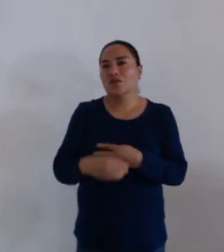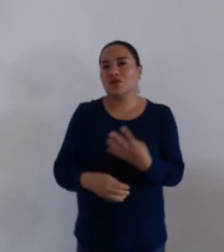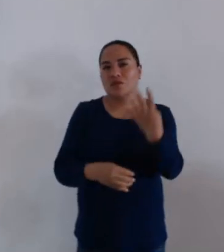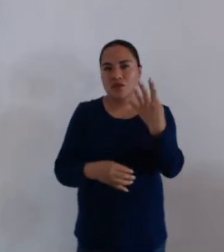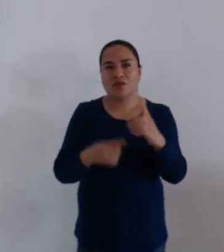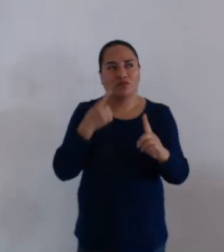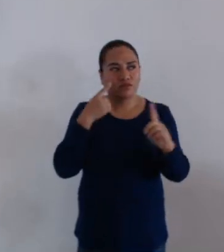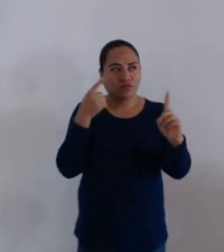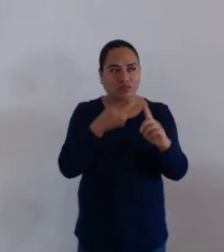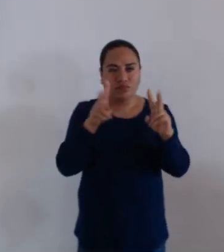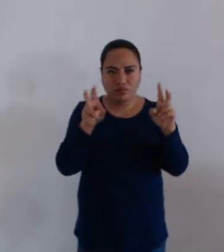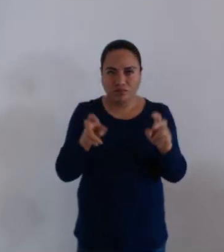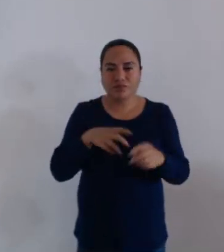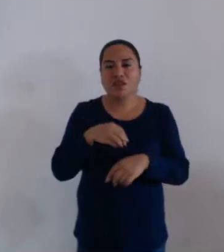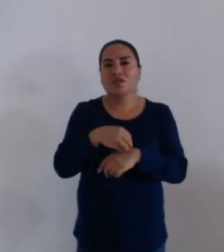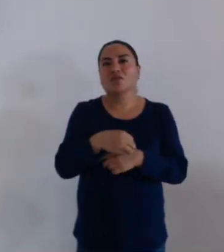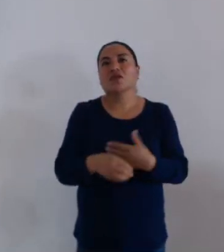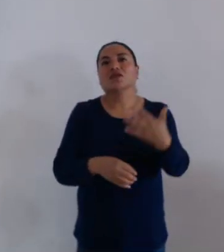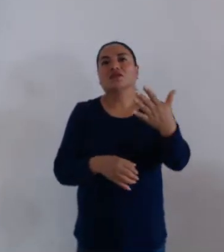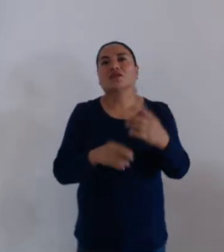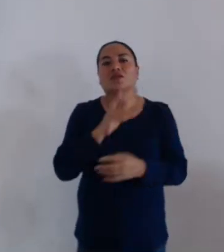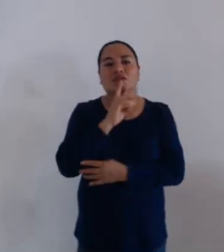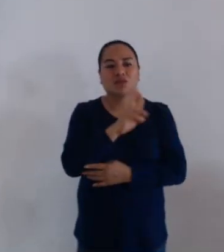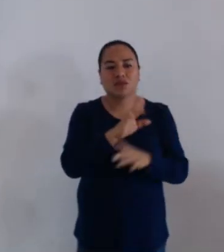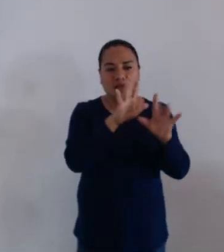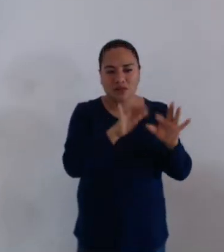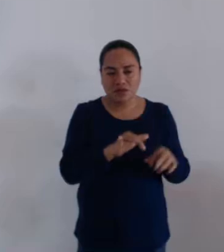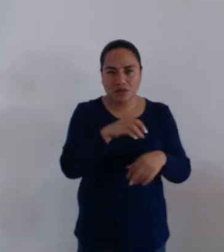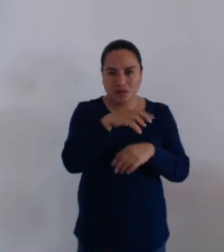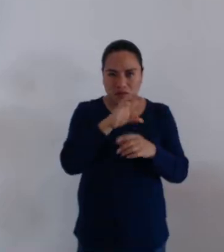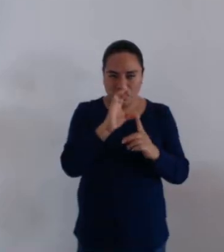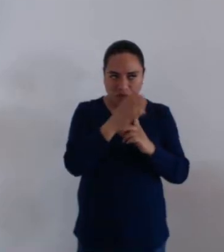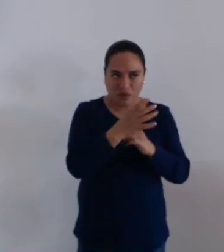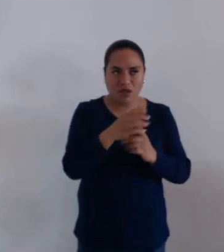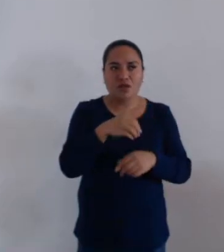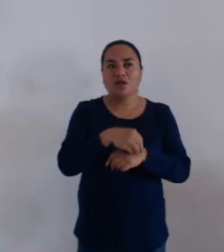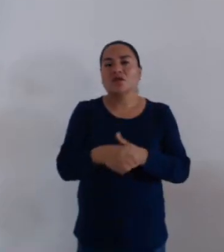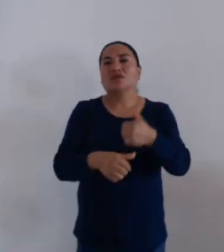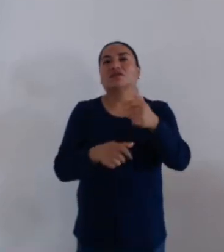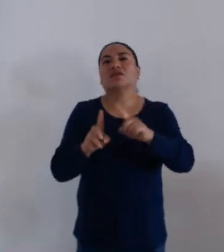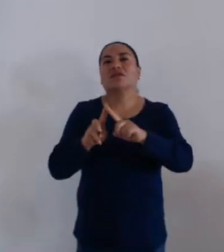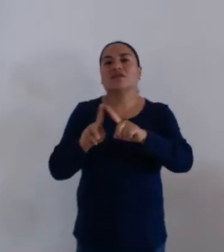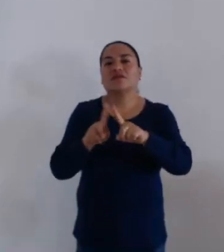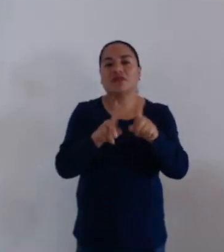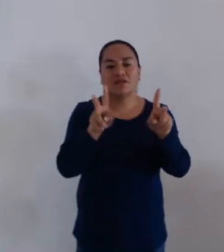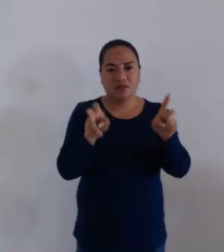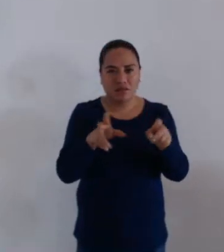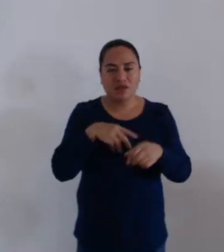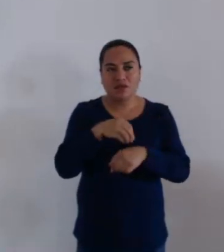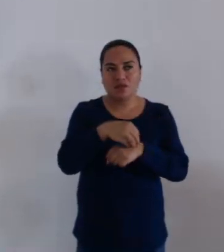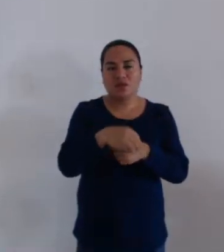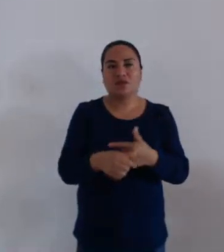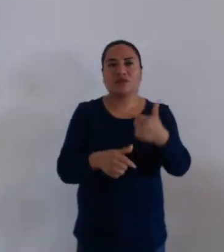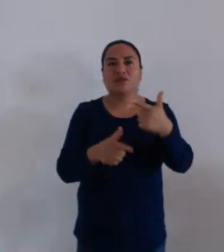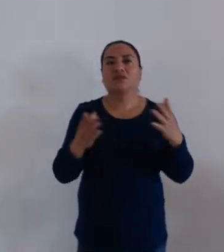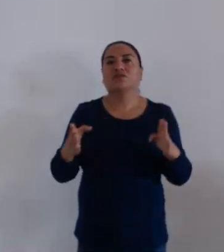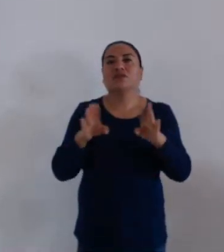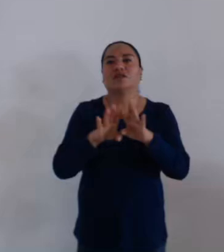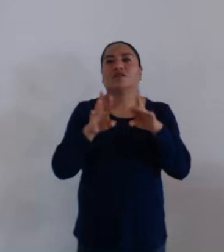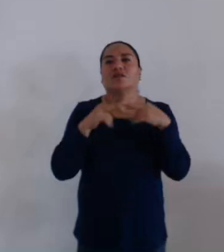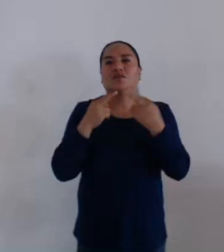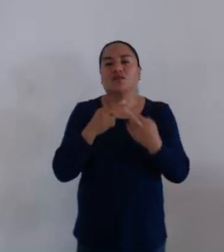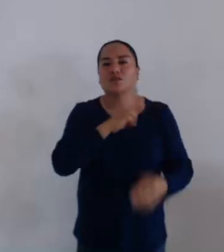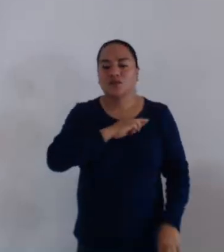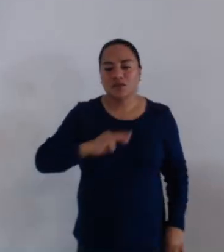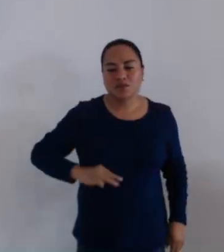asuntos en cartera. Quinto, dictámenes de comisiones. Texto, asuntos generales. Téptimo, clausura de la sesión. Es